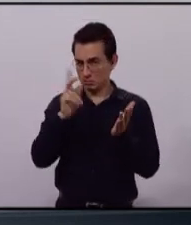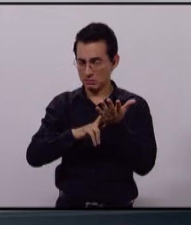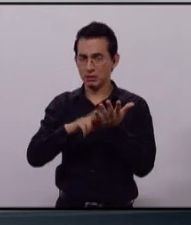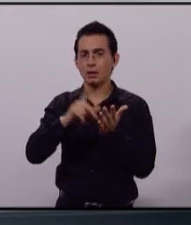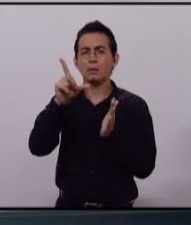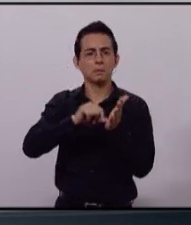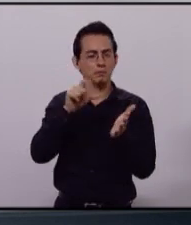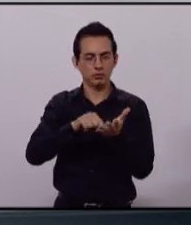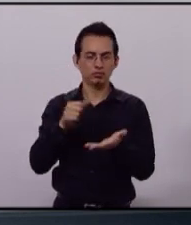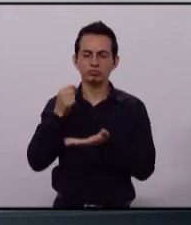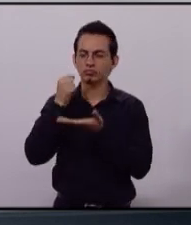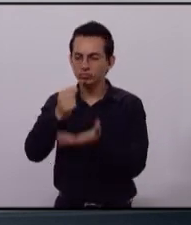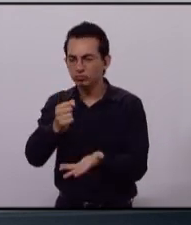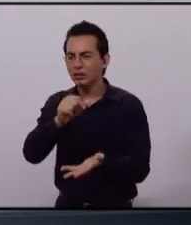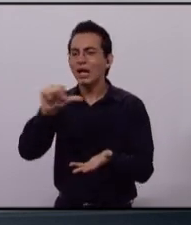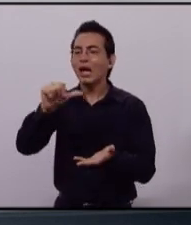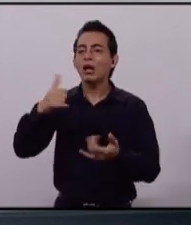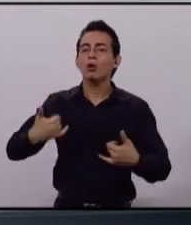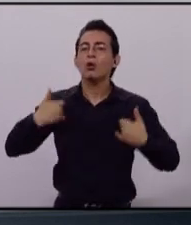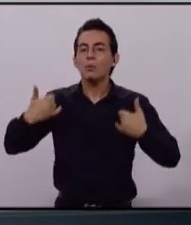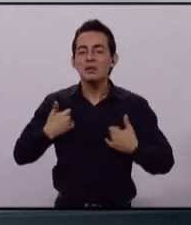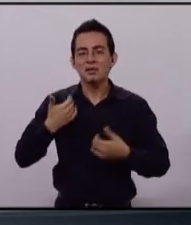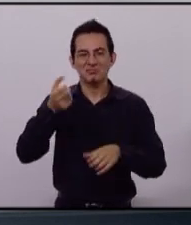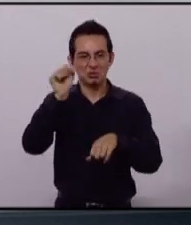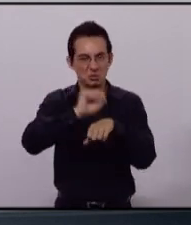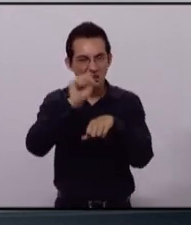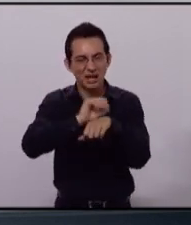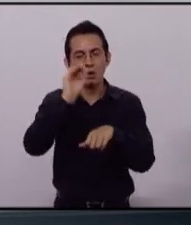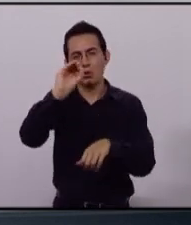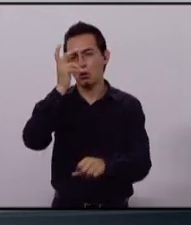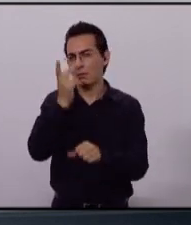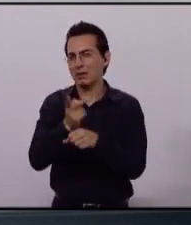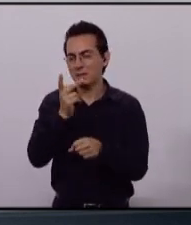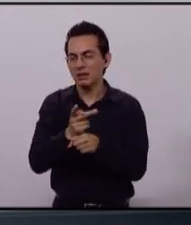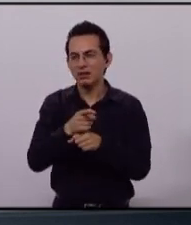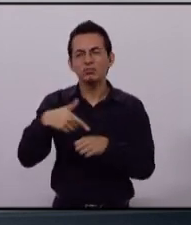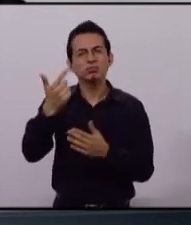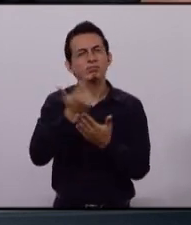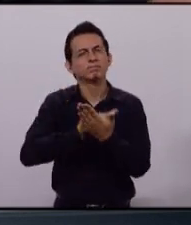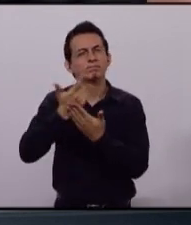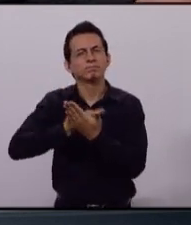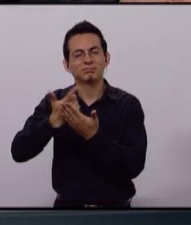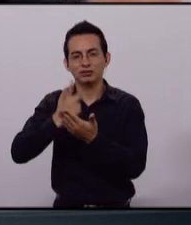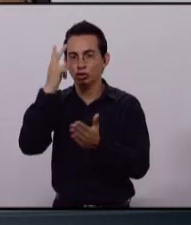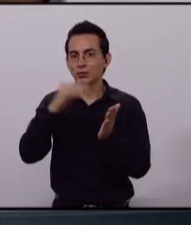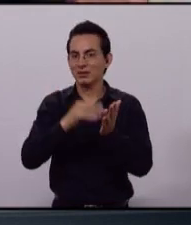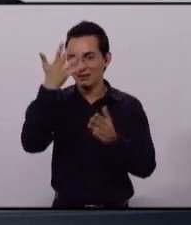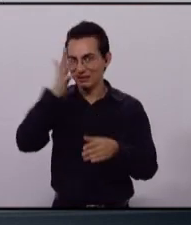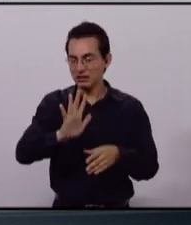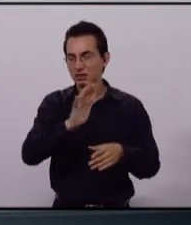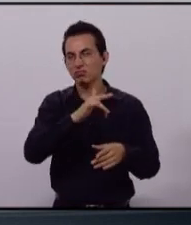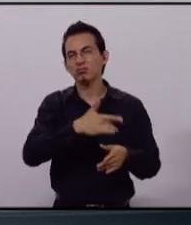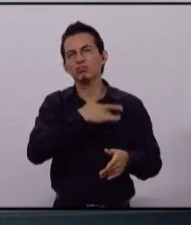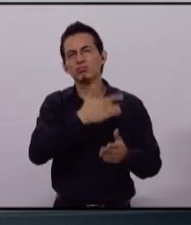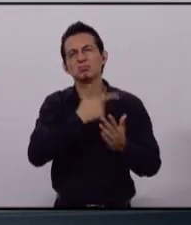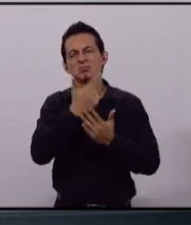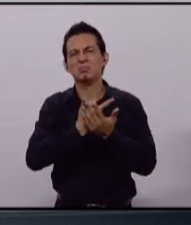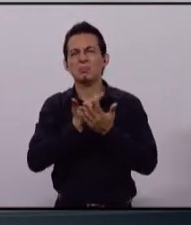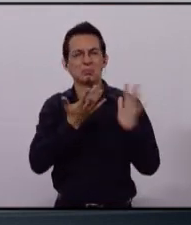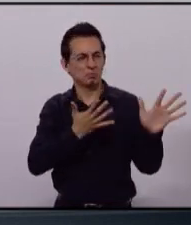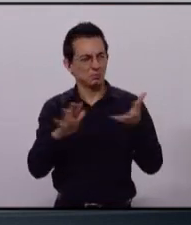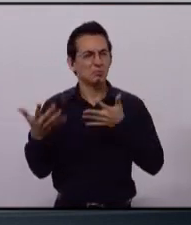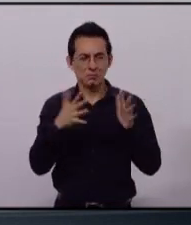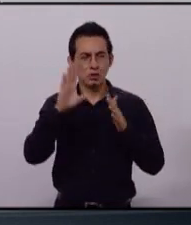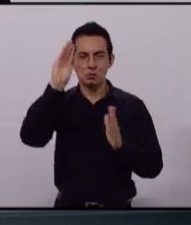los jóvenes de secundarias y de preparatorias. De acuerdo al censo del 2010, hay cerca de